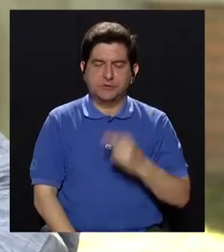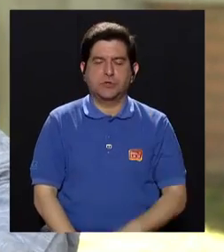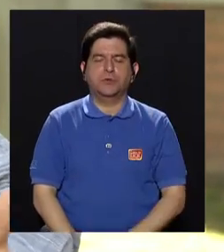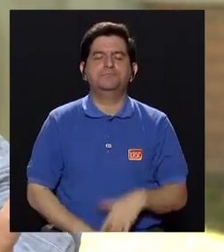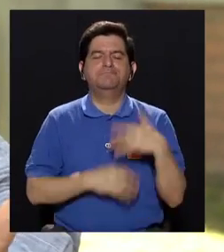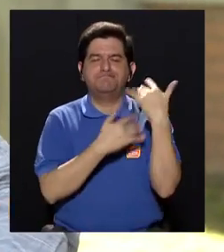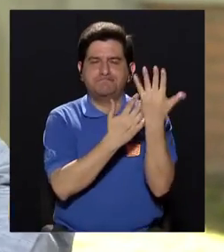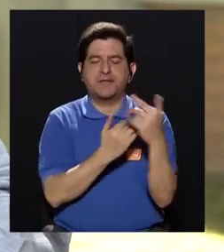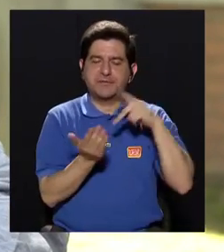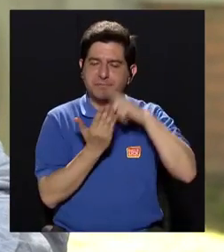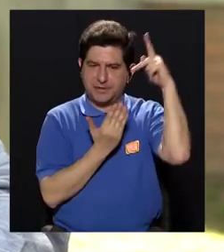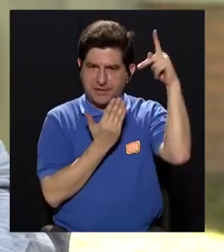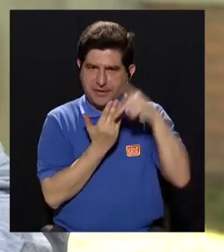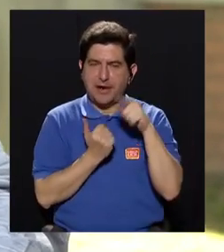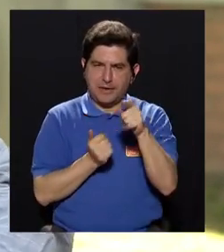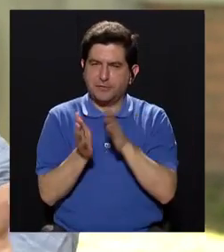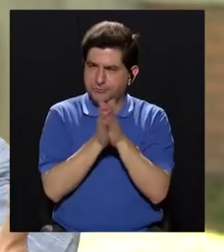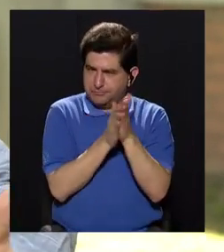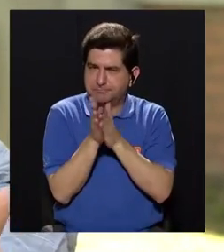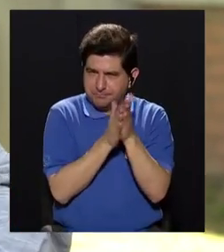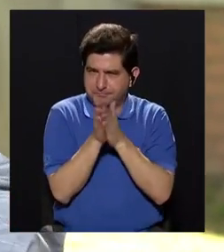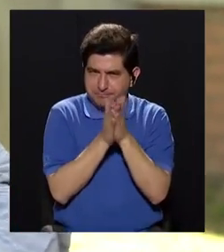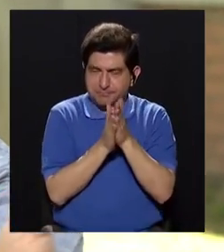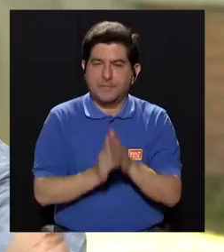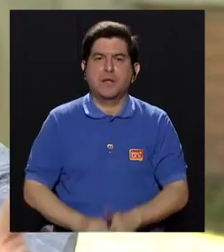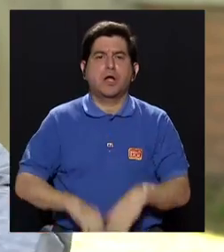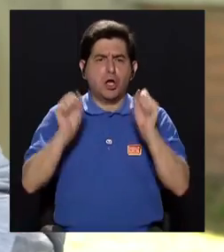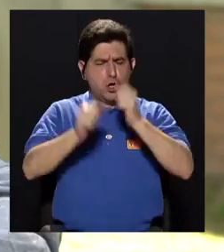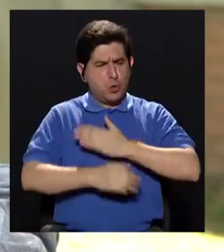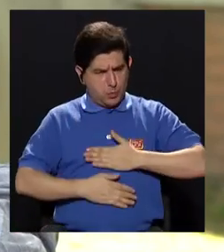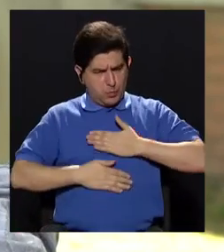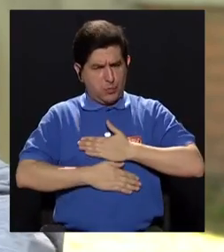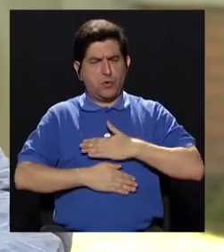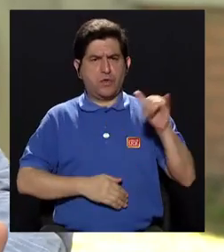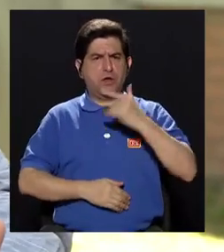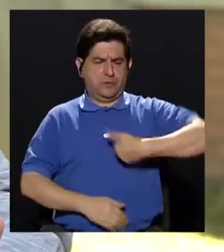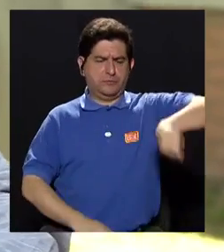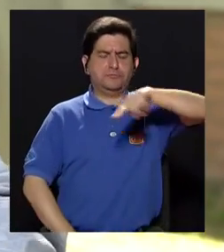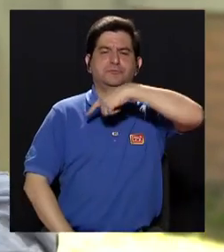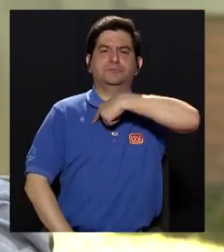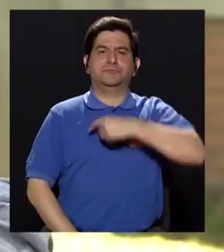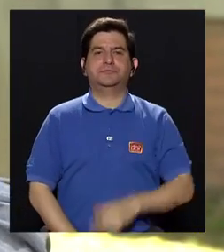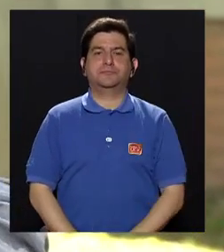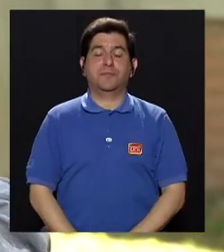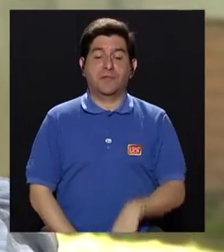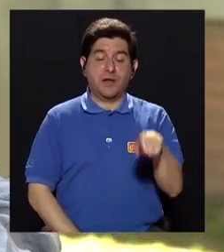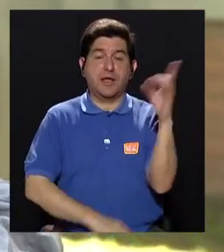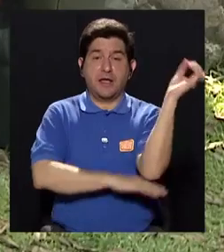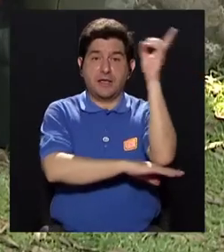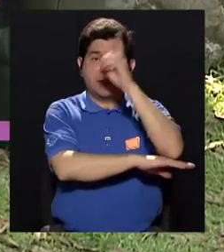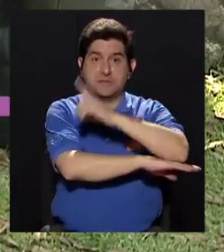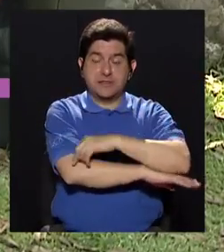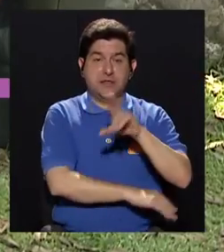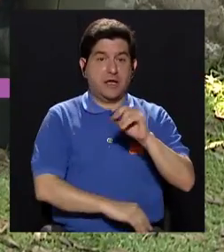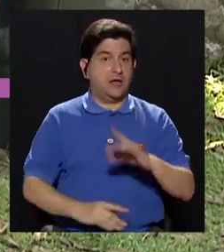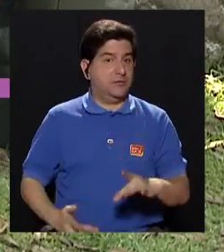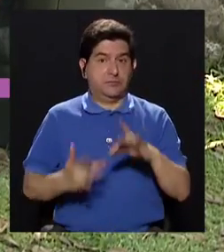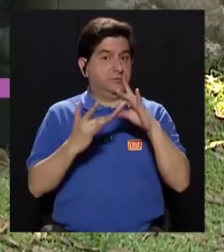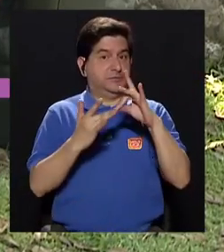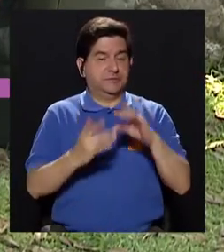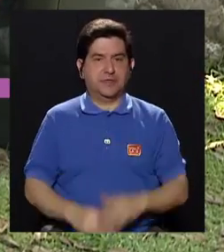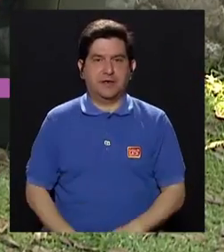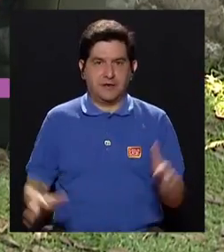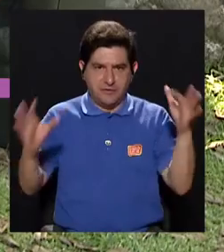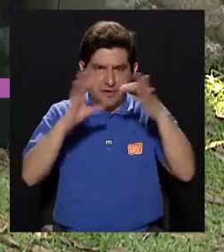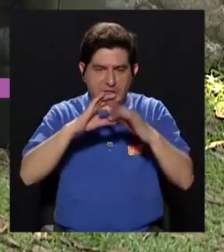que esperamos que este programa les sea de mucha utilidad y que lo puedan disfrutar tanto como nosotros. Bueno, y es que el día de hoy no es la excepción.